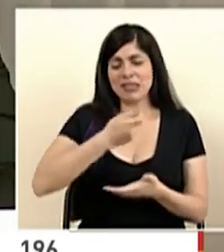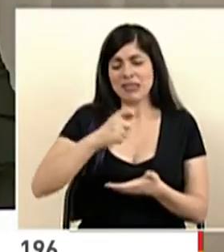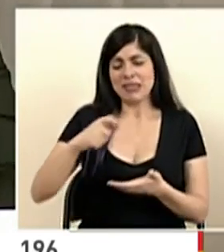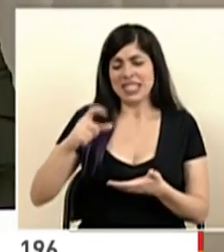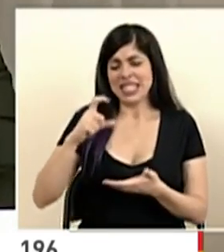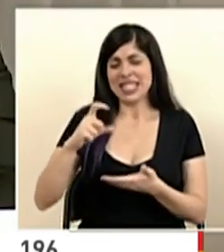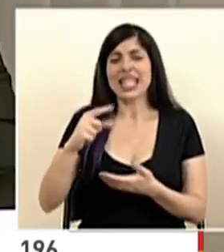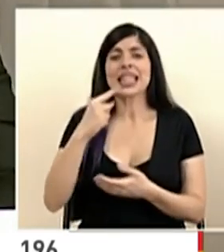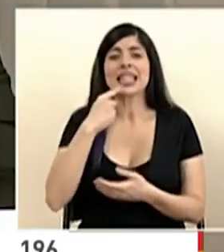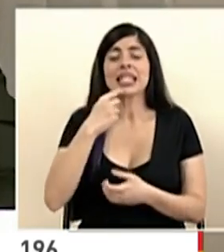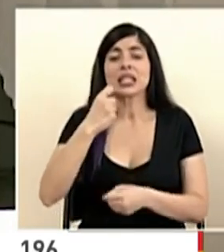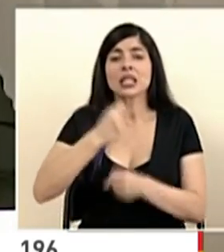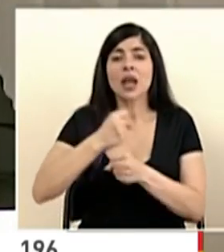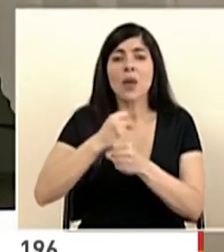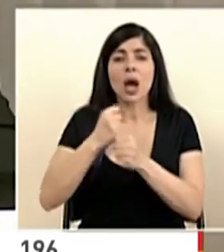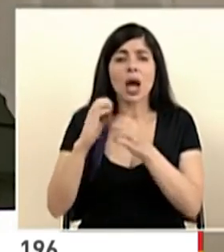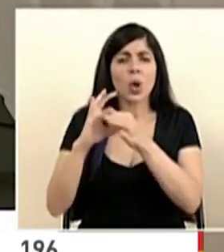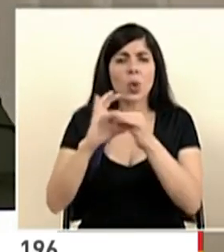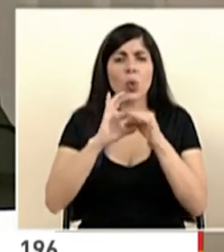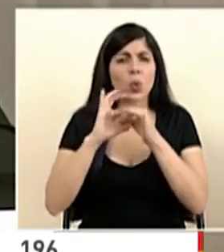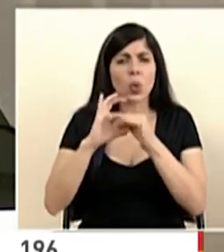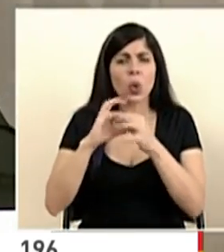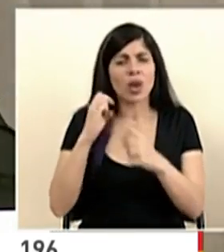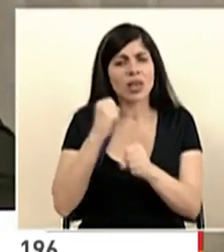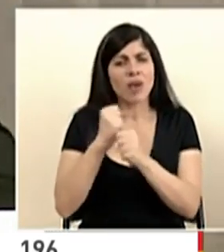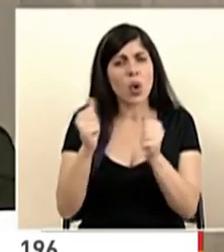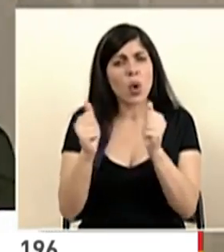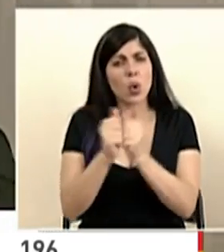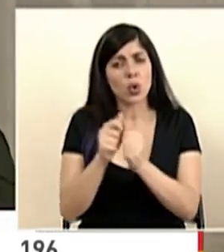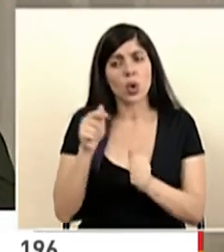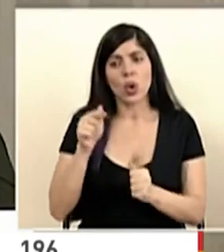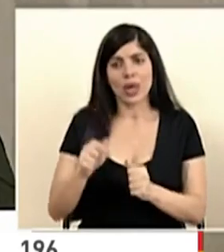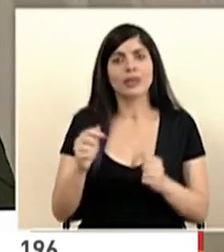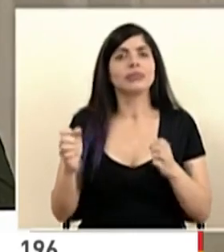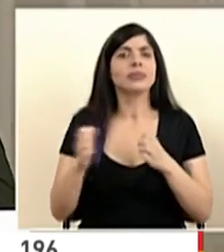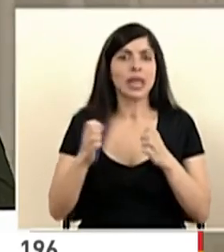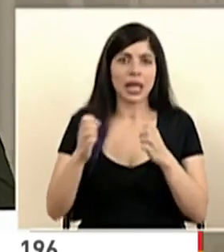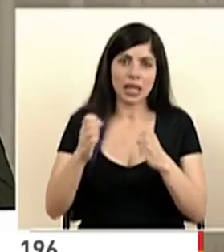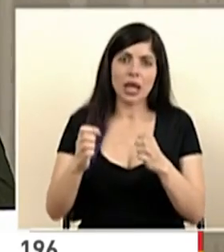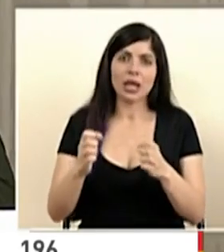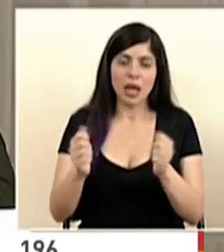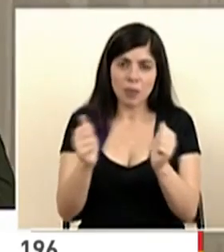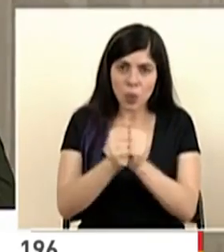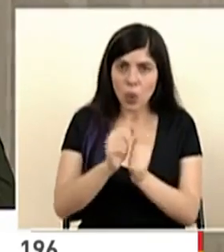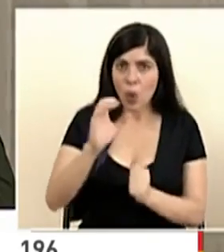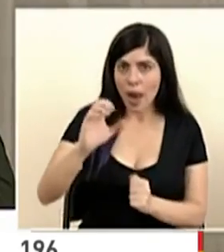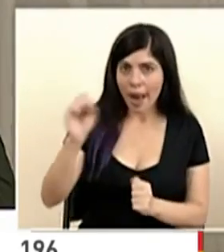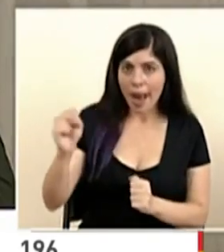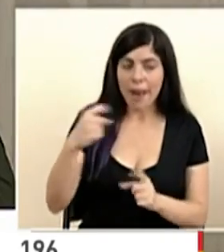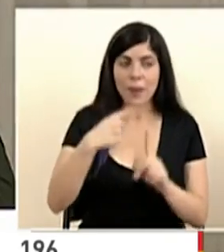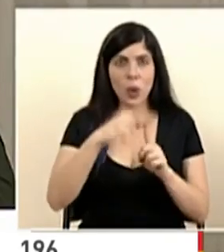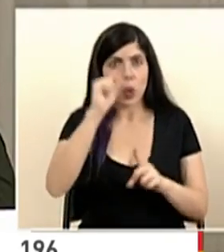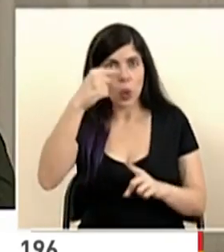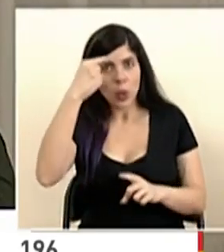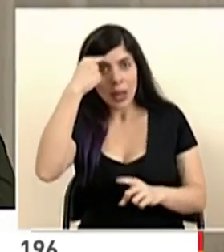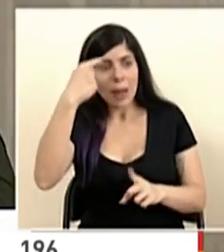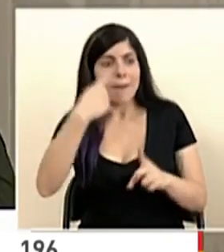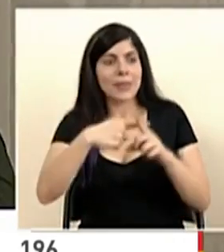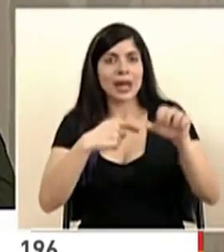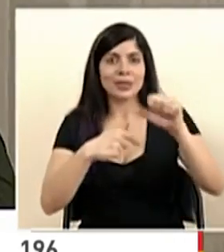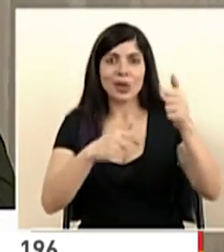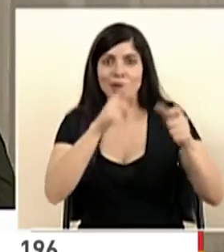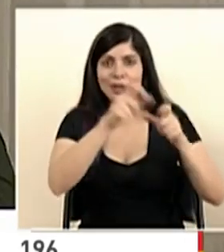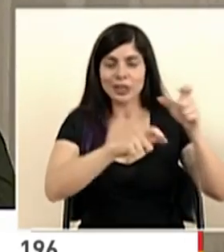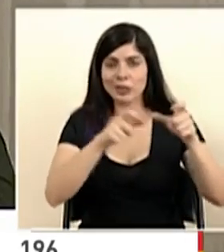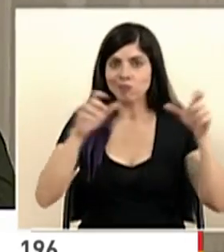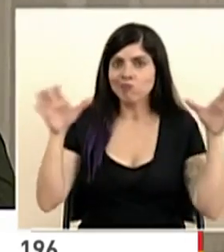decía trabajar unidos, trabajar juntos. Esa la estrategia en conjunto con la Caja y con el gobierno y probablemente con otros